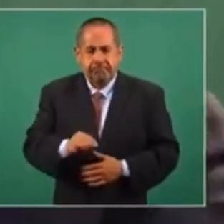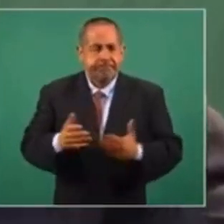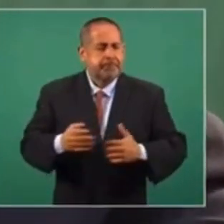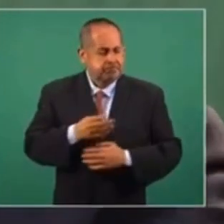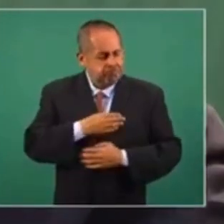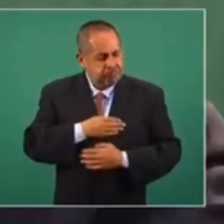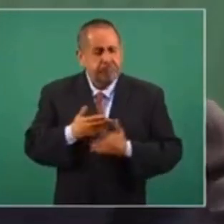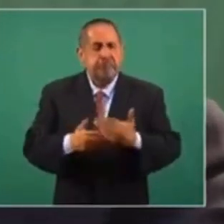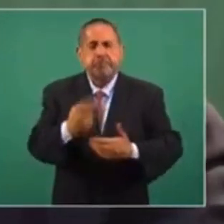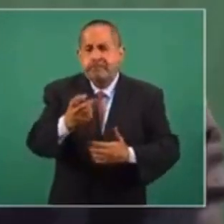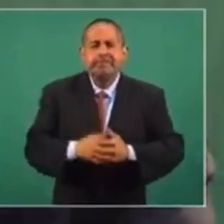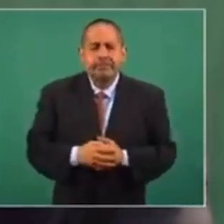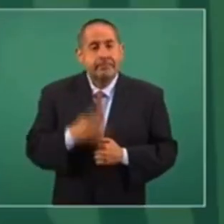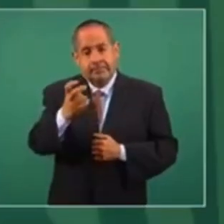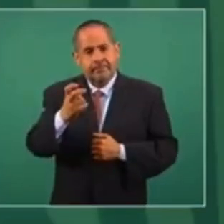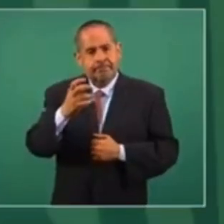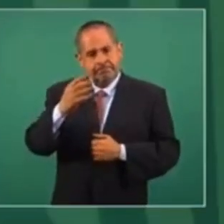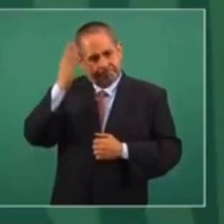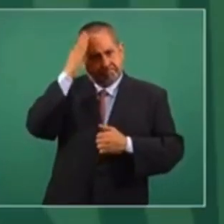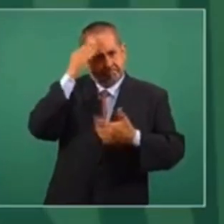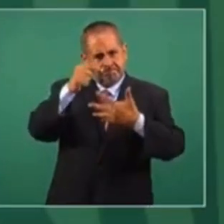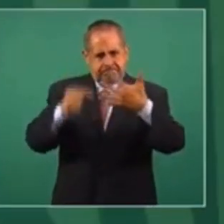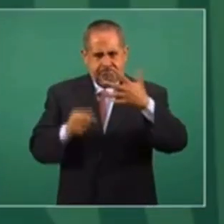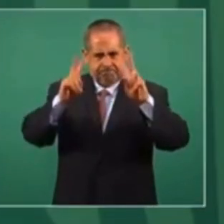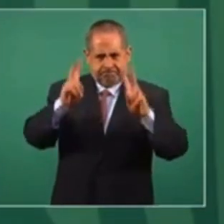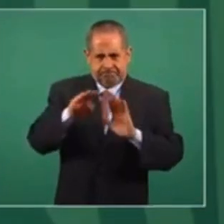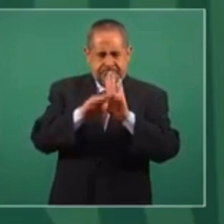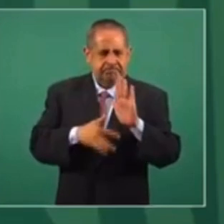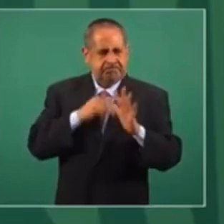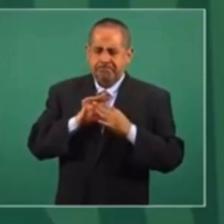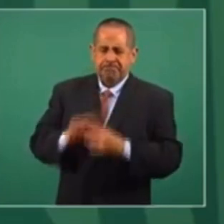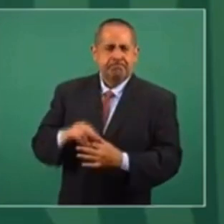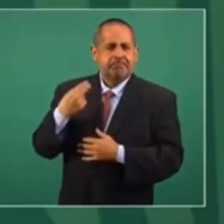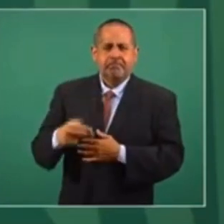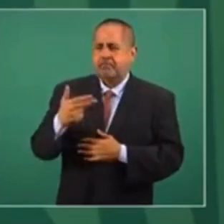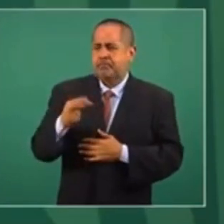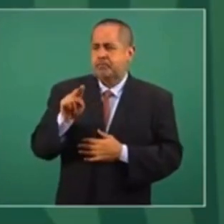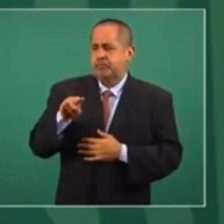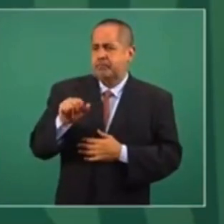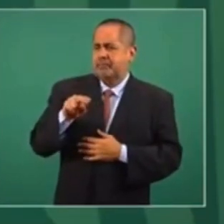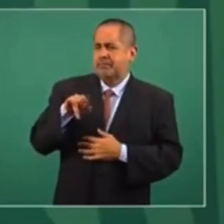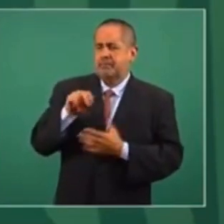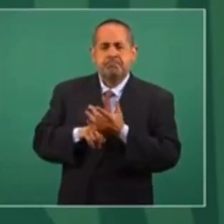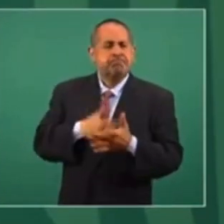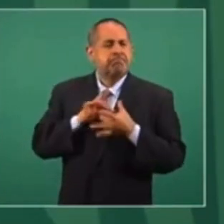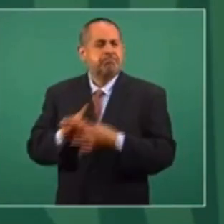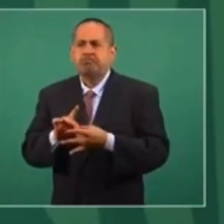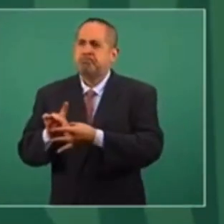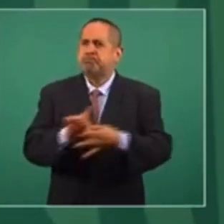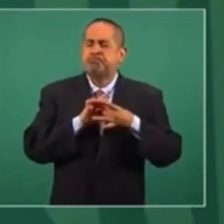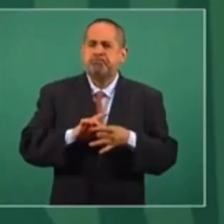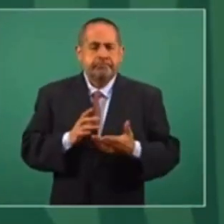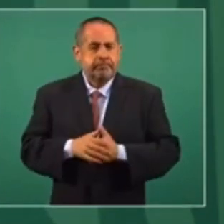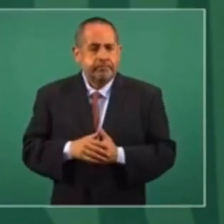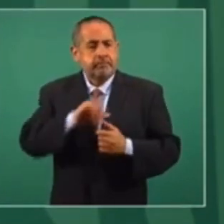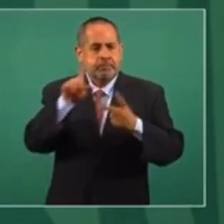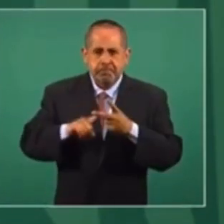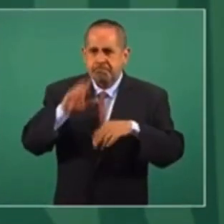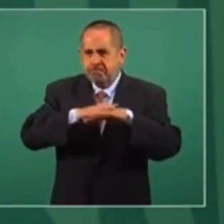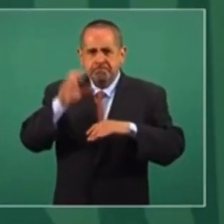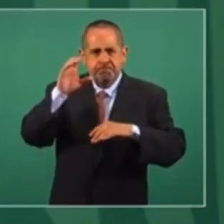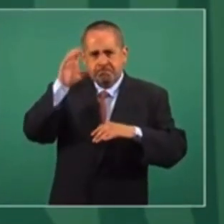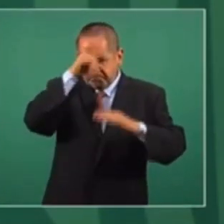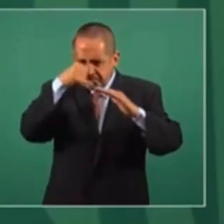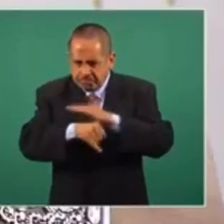Eso como tronco común, el humanismo, y de ahí la técnica, la ciencia,